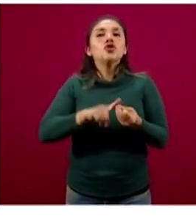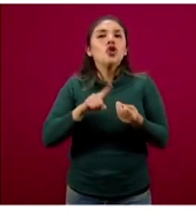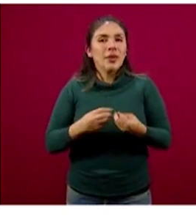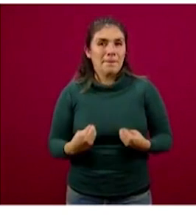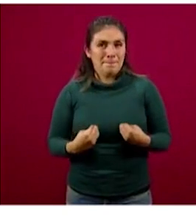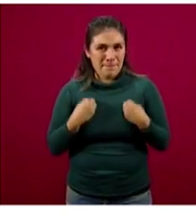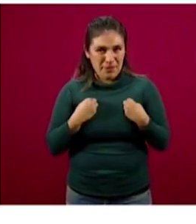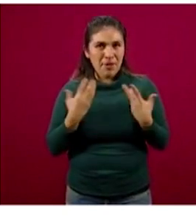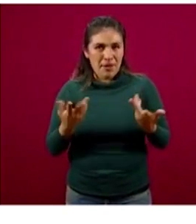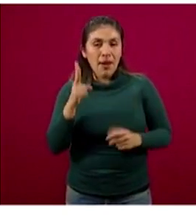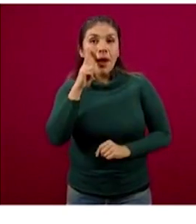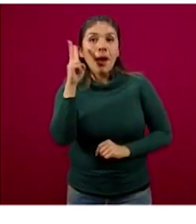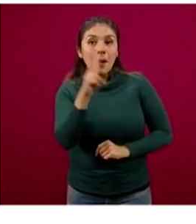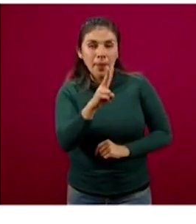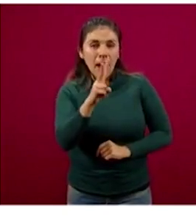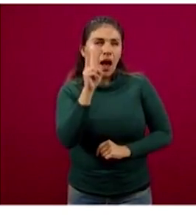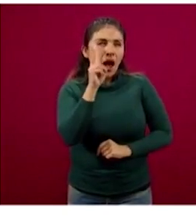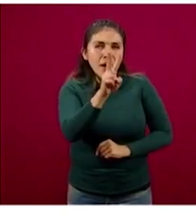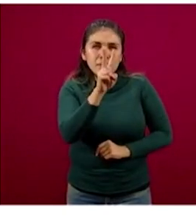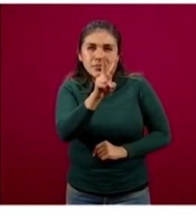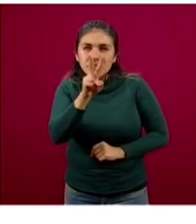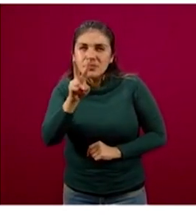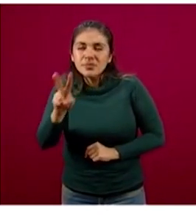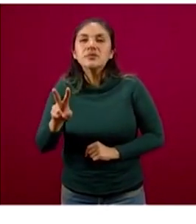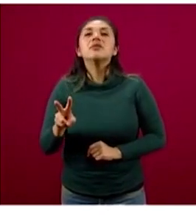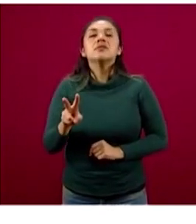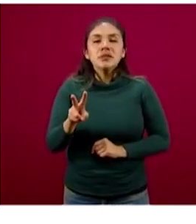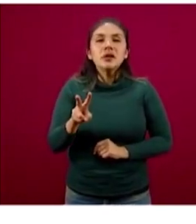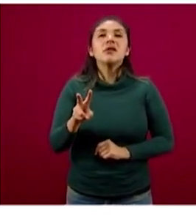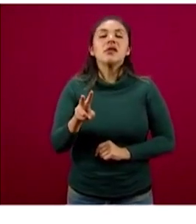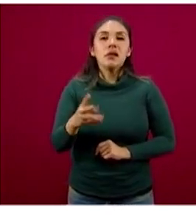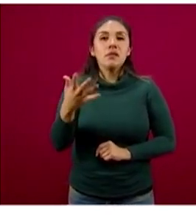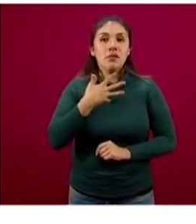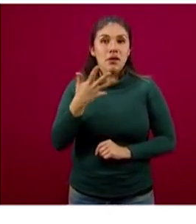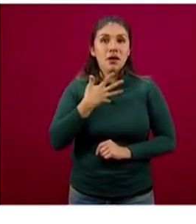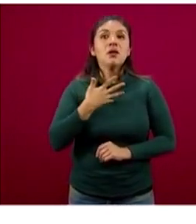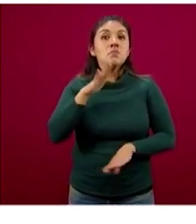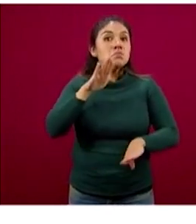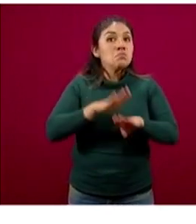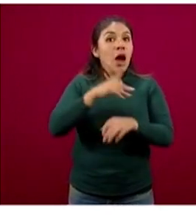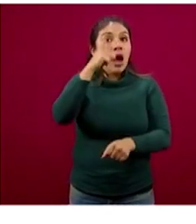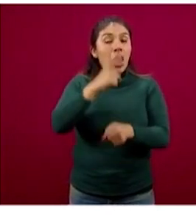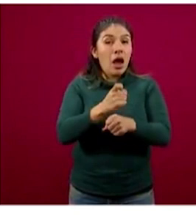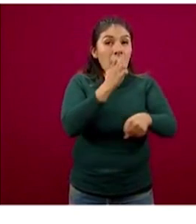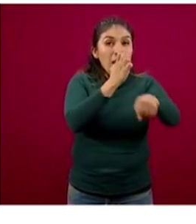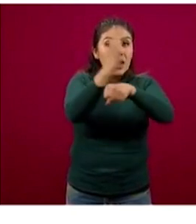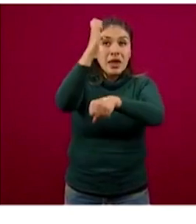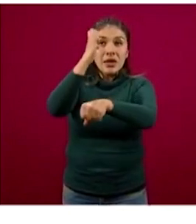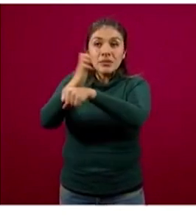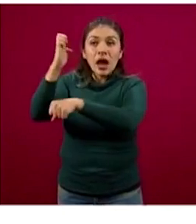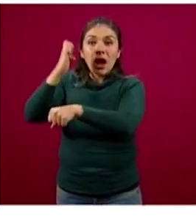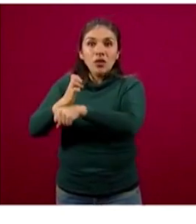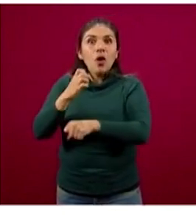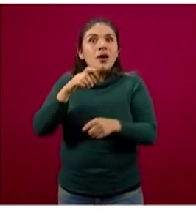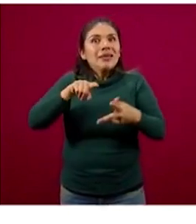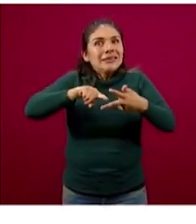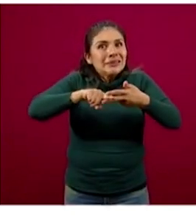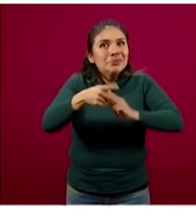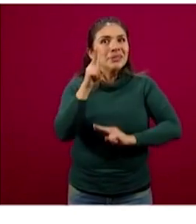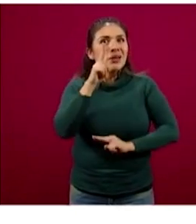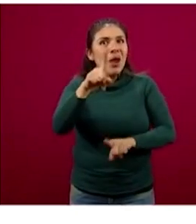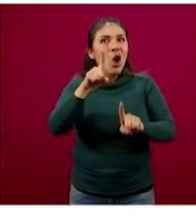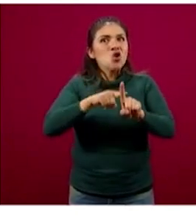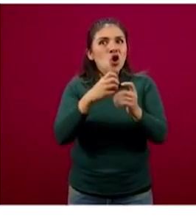Y bueno, aquí podemos ir notando cómo además de que son malas entidades federativas que empiezan a presentar estos colores más